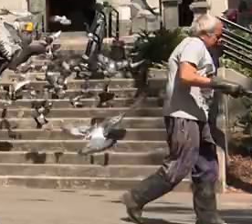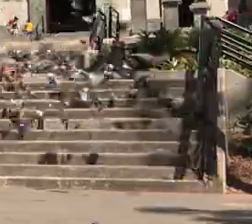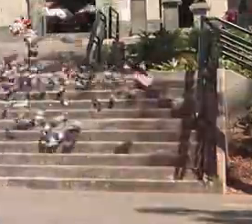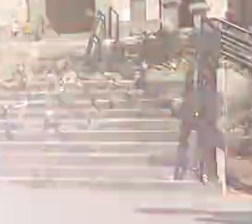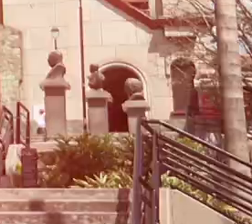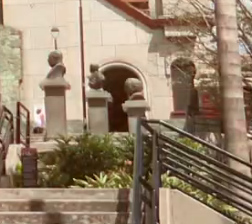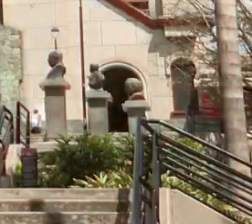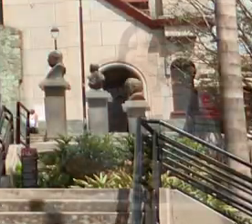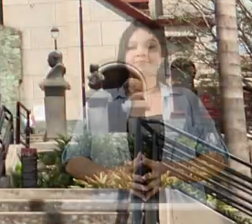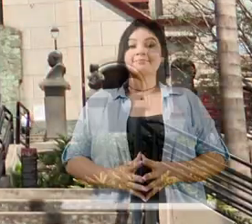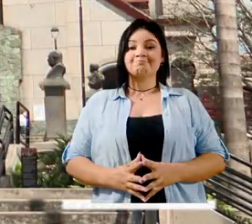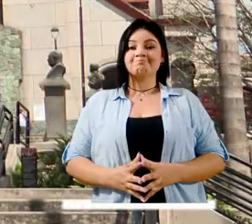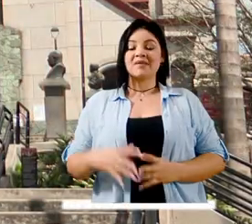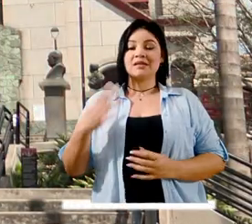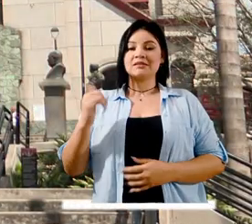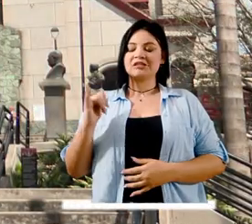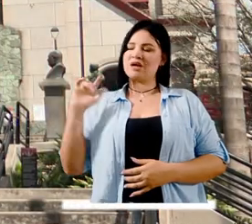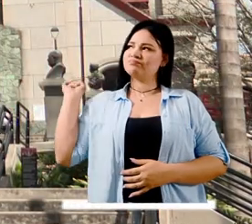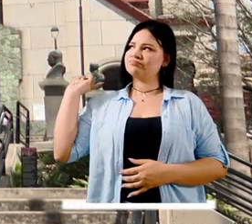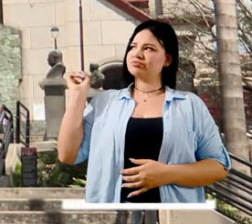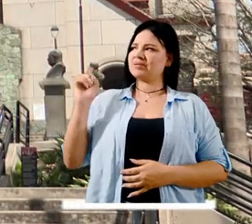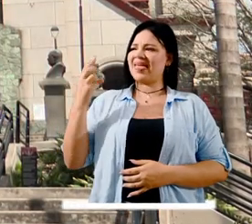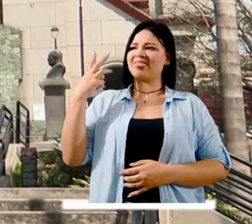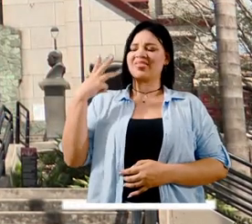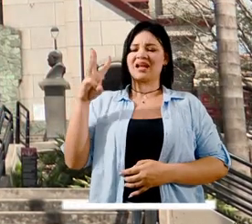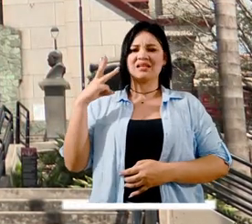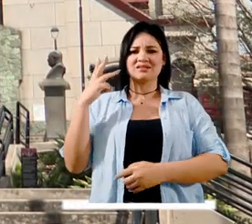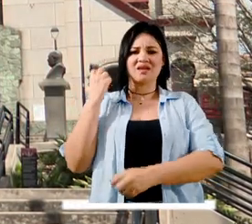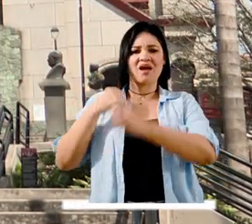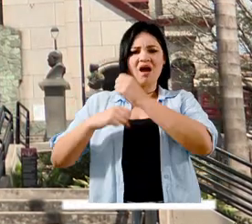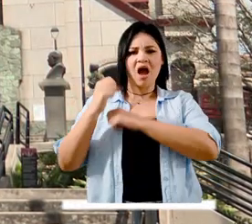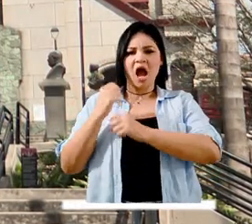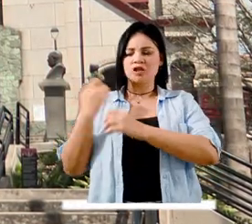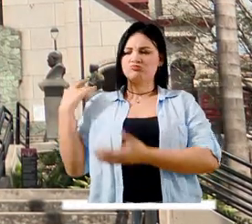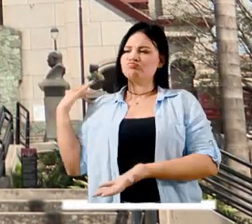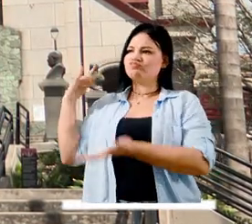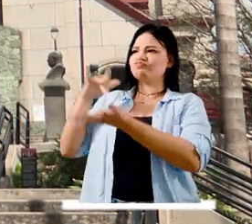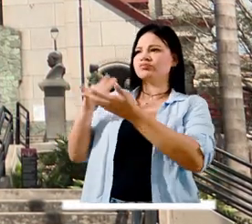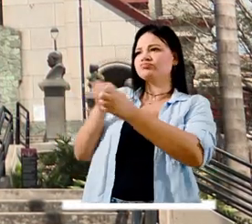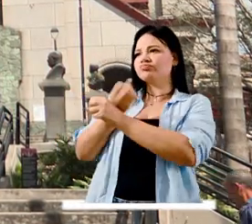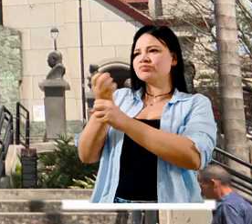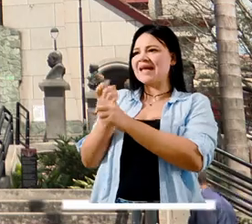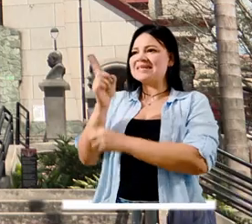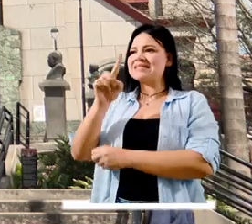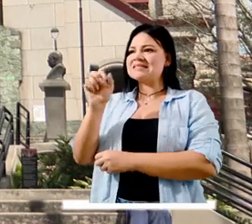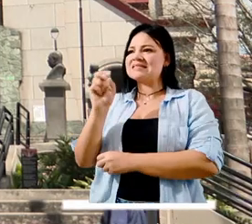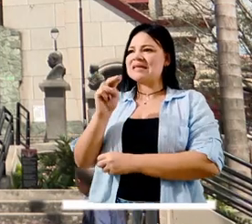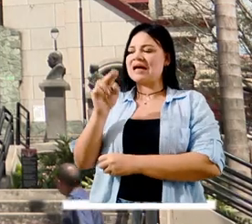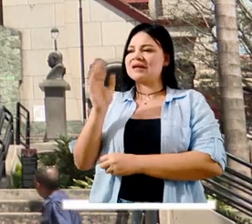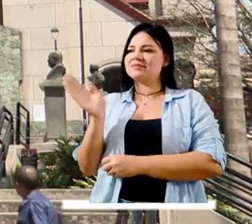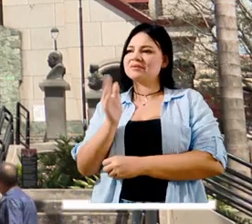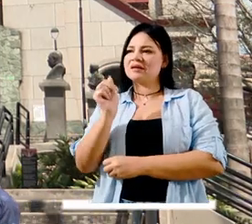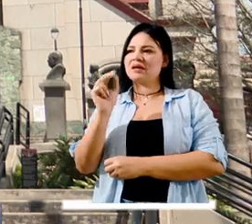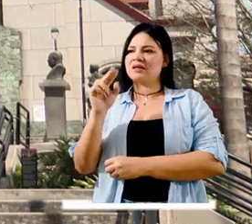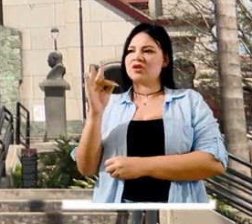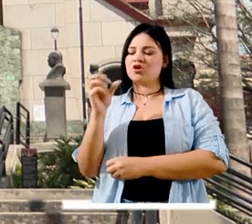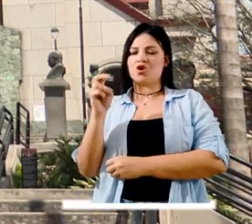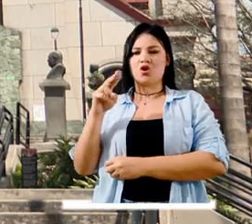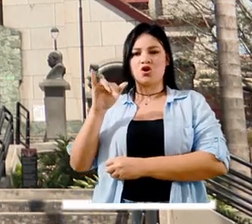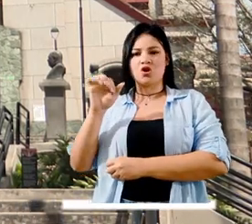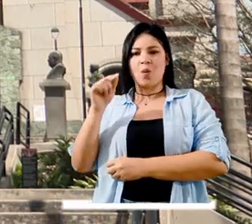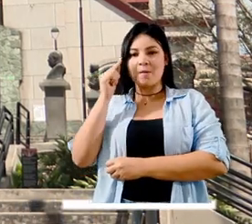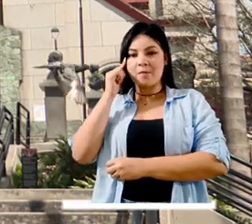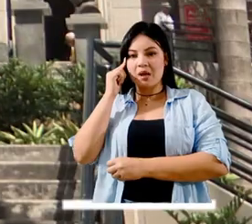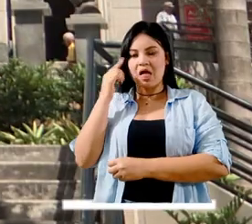Música Desde hace 13 años llegué al corregimiento de San Antonio de Prado como muchas otras familias con la idea de